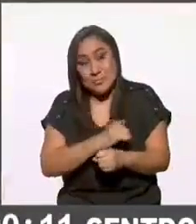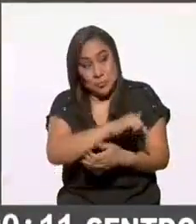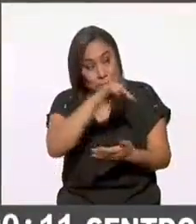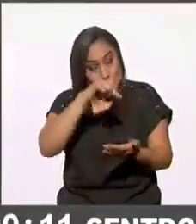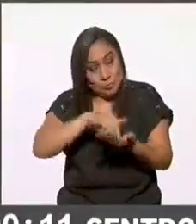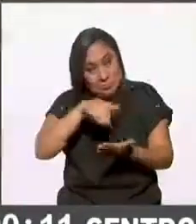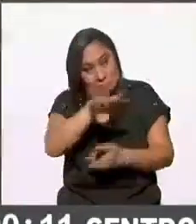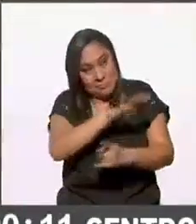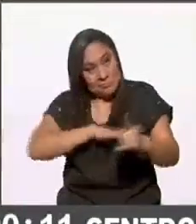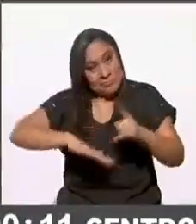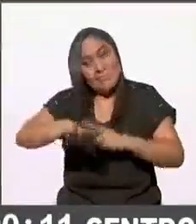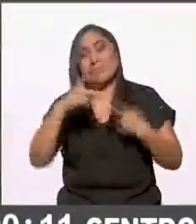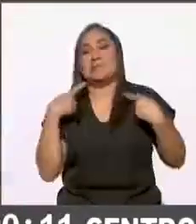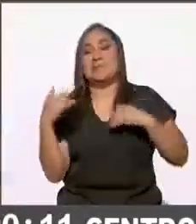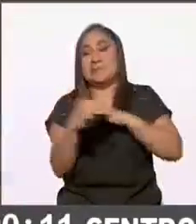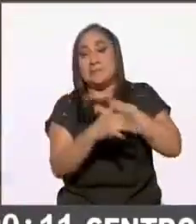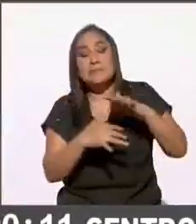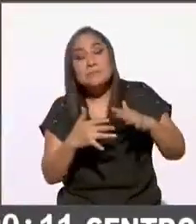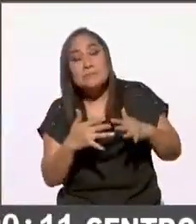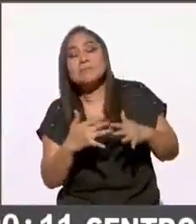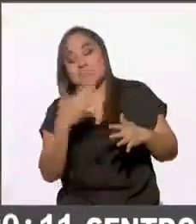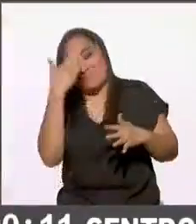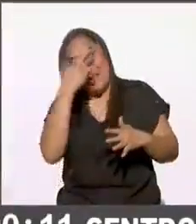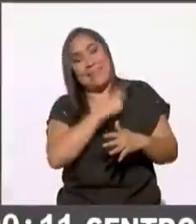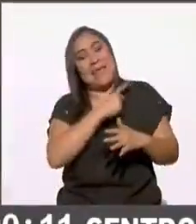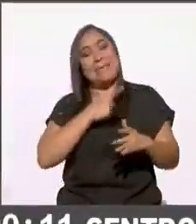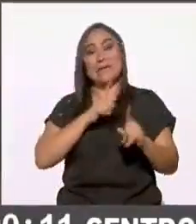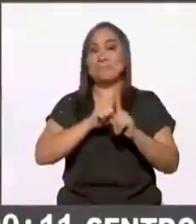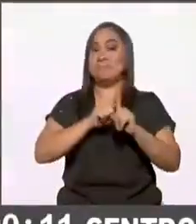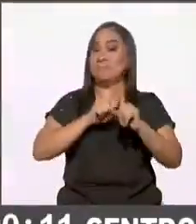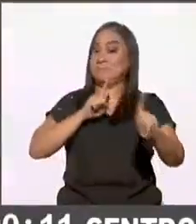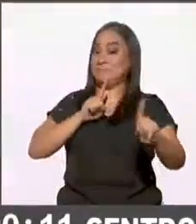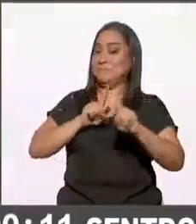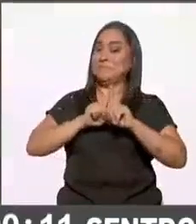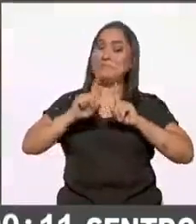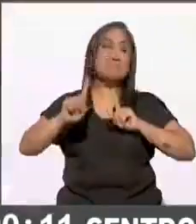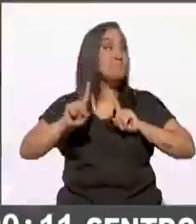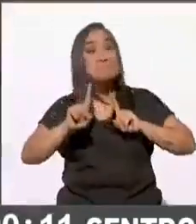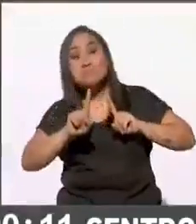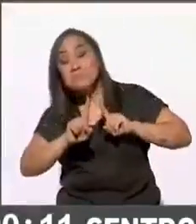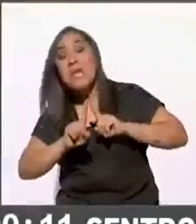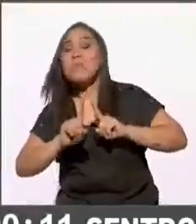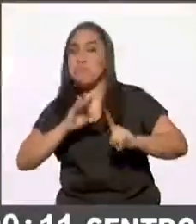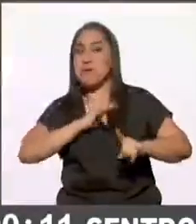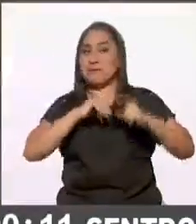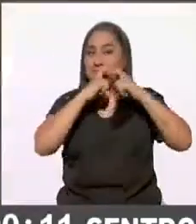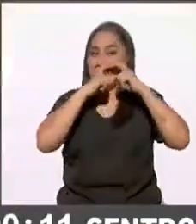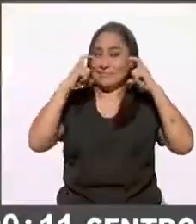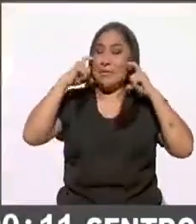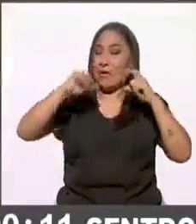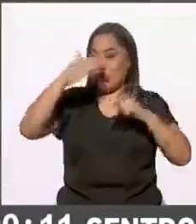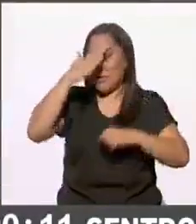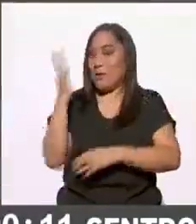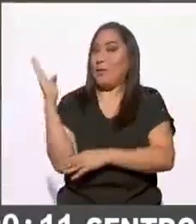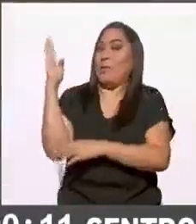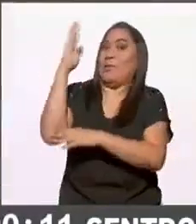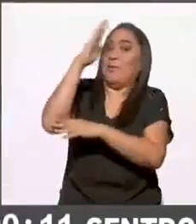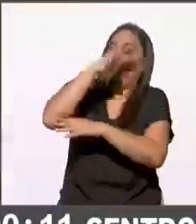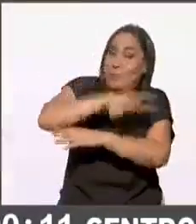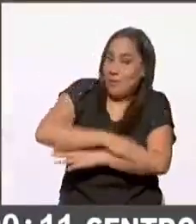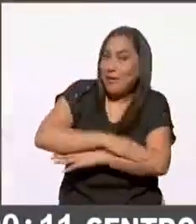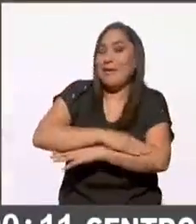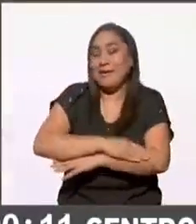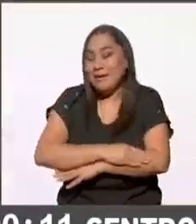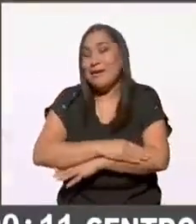público y estamos con la sana distancia retirarme el cubrebocas bueno después de esta larga jornada para poderles